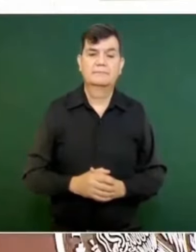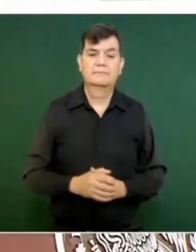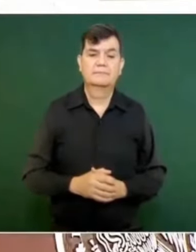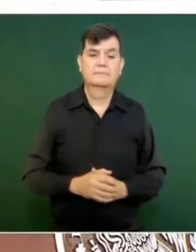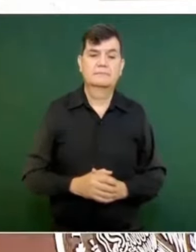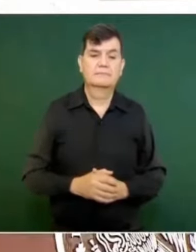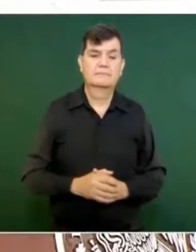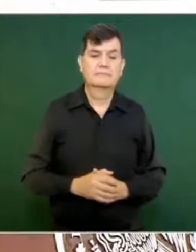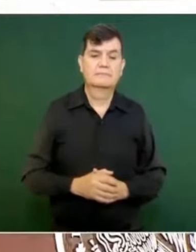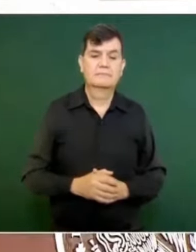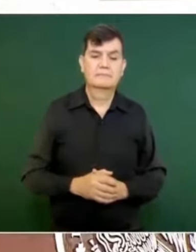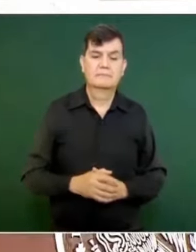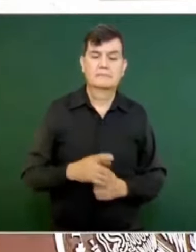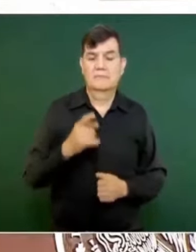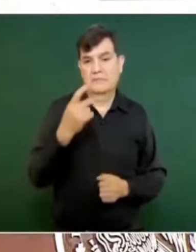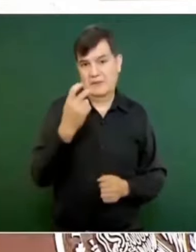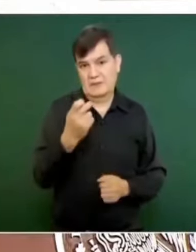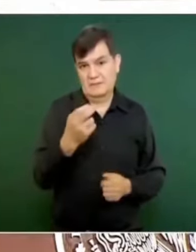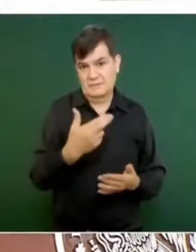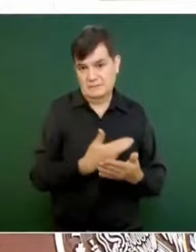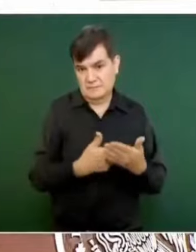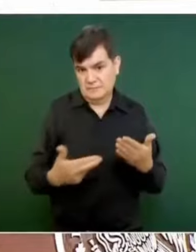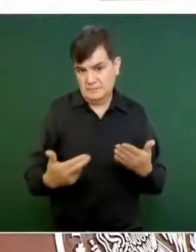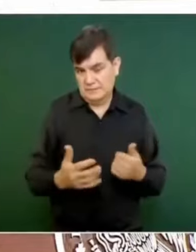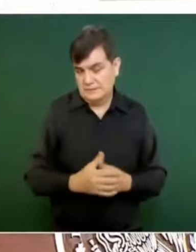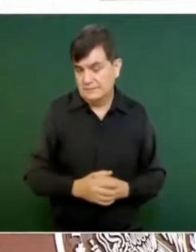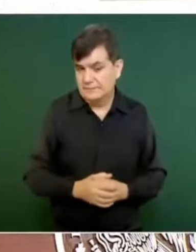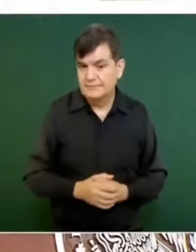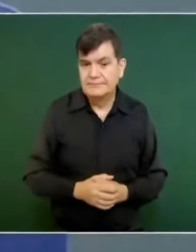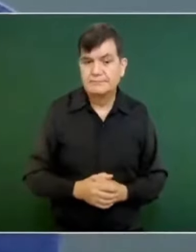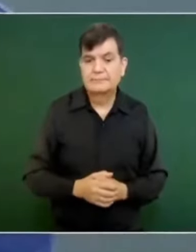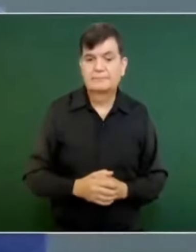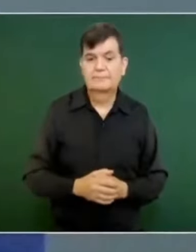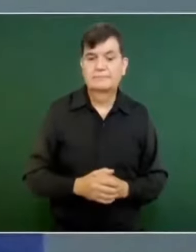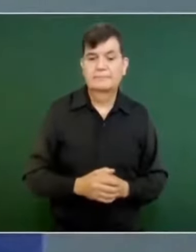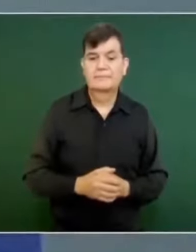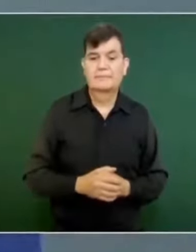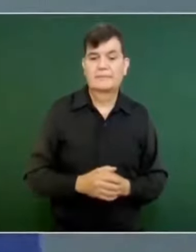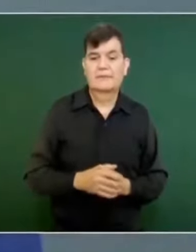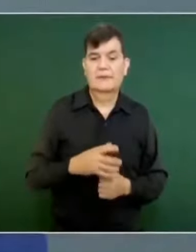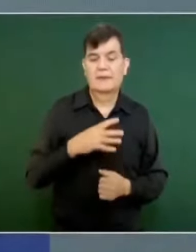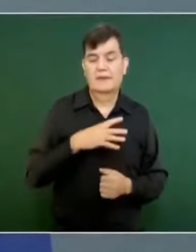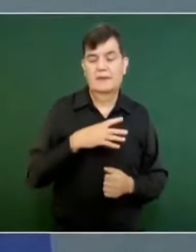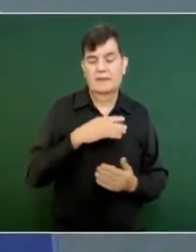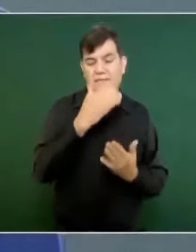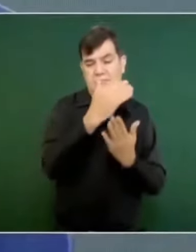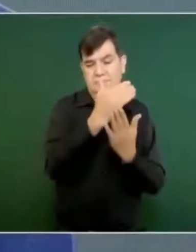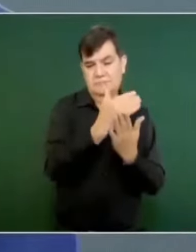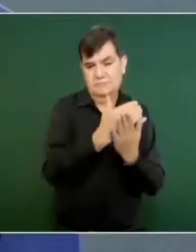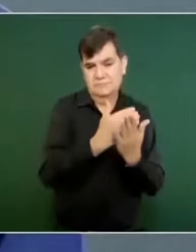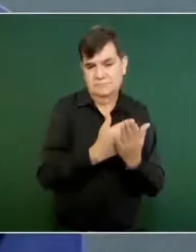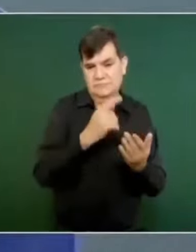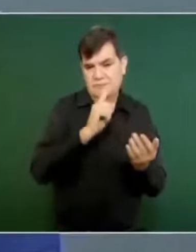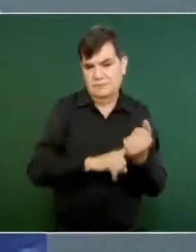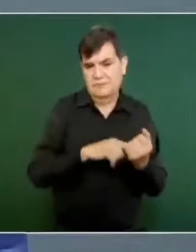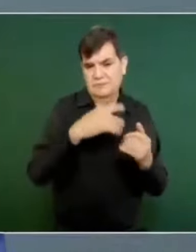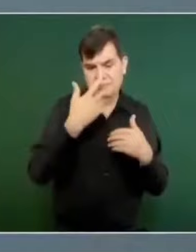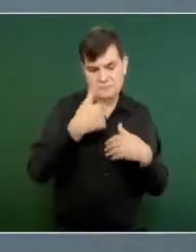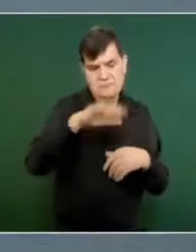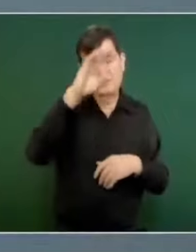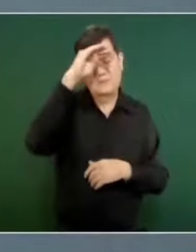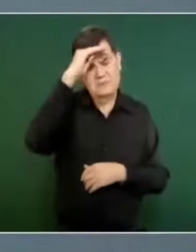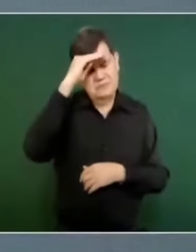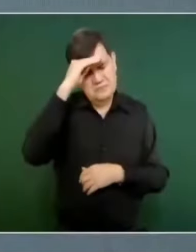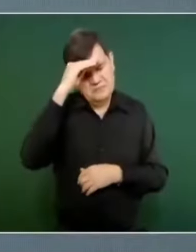Pero resulta que se quedaron en el almanaque muchos, ¿no?, pensando